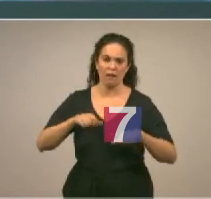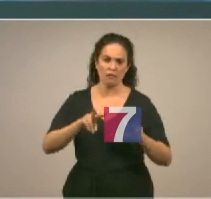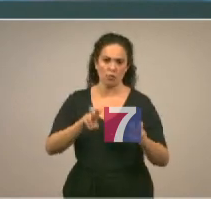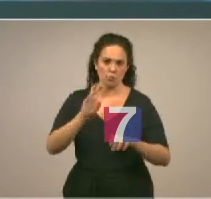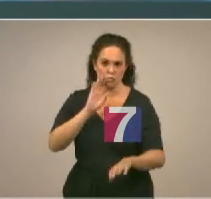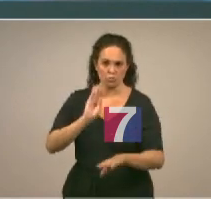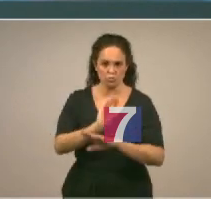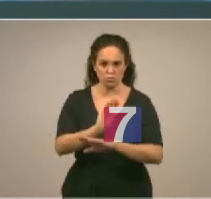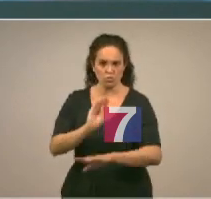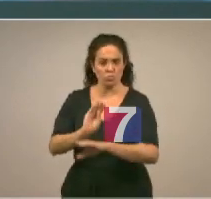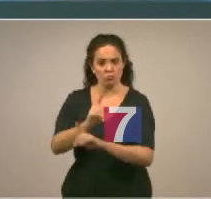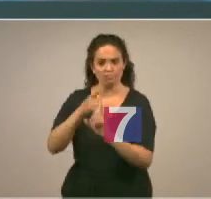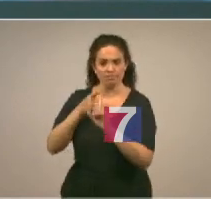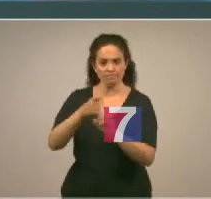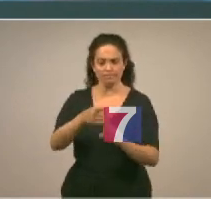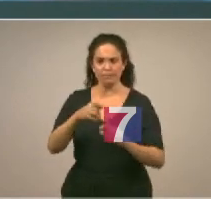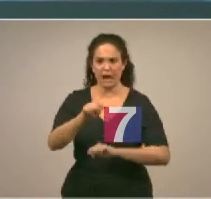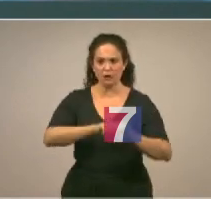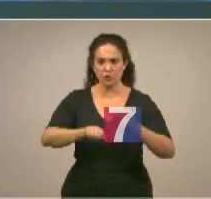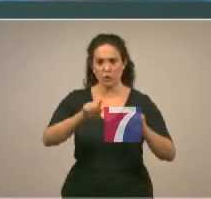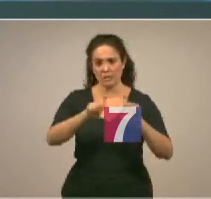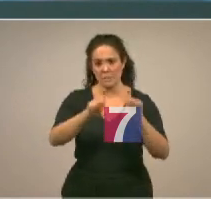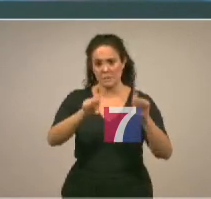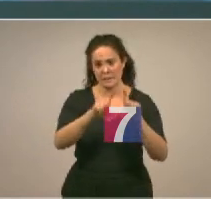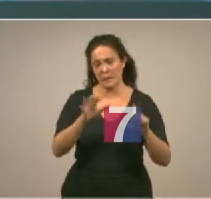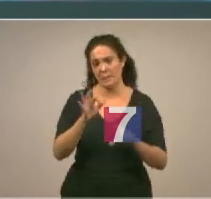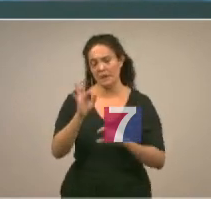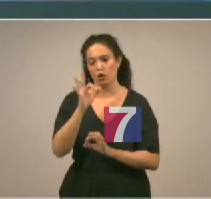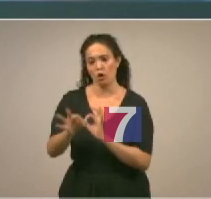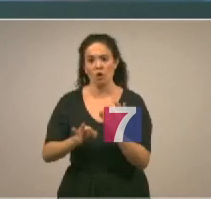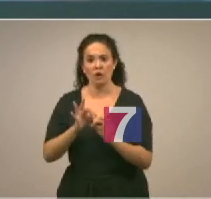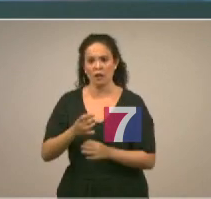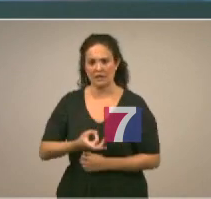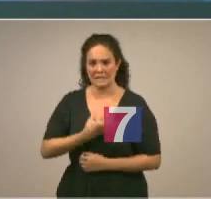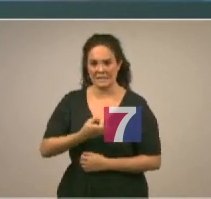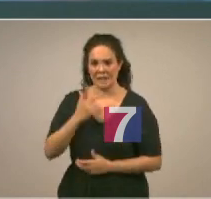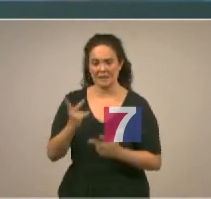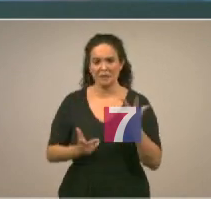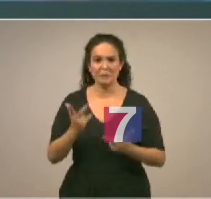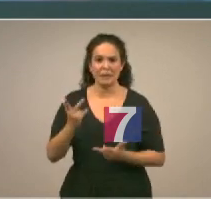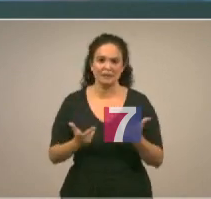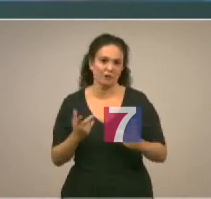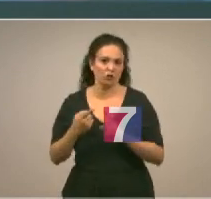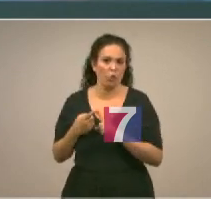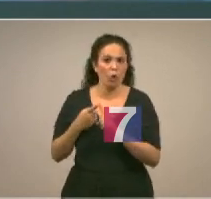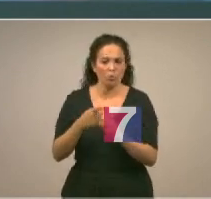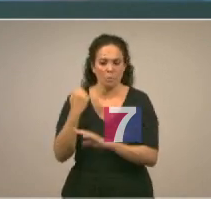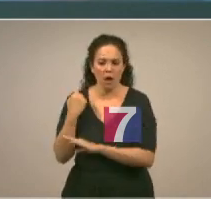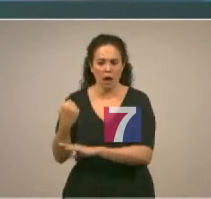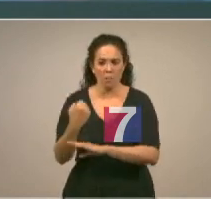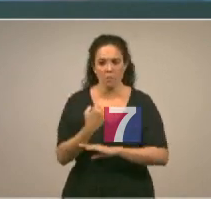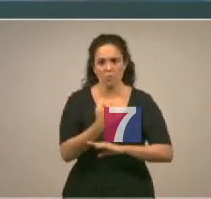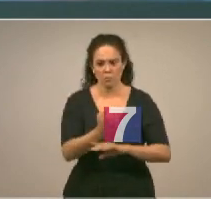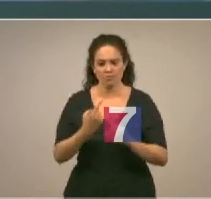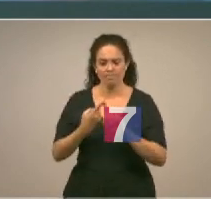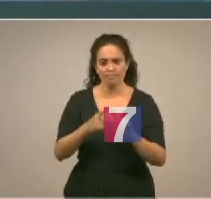de subvenciones dirigidas a las asociaciones empresariales y organizaciones sindicales vascas para apoyarlas en